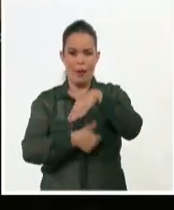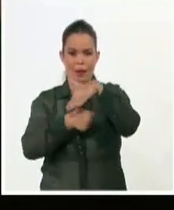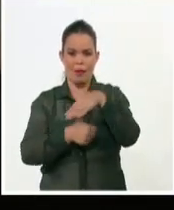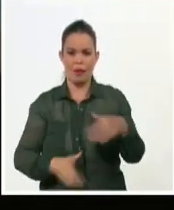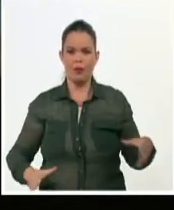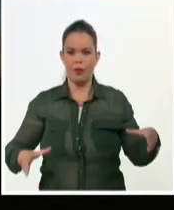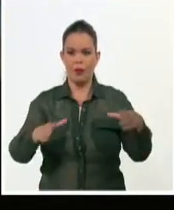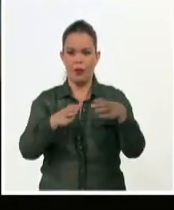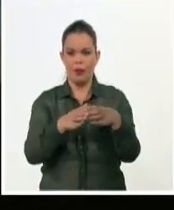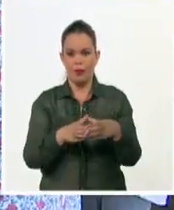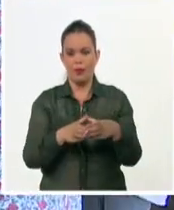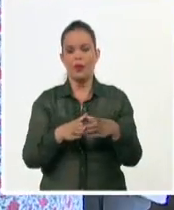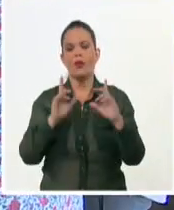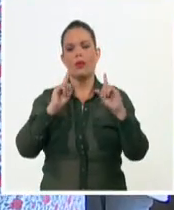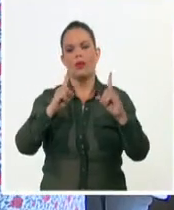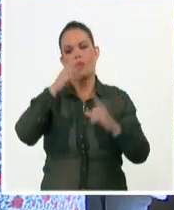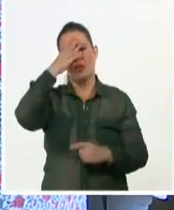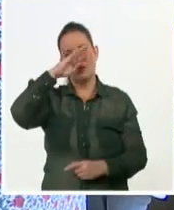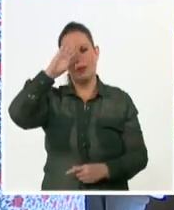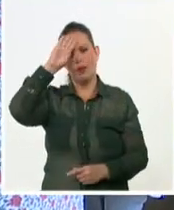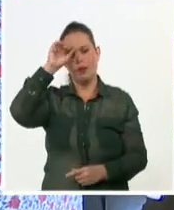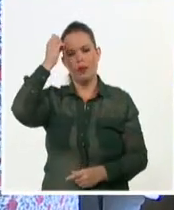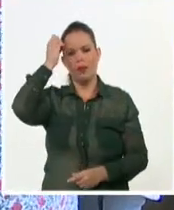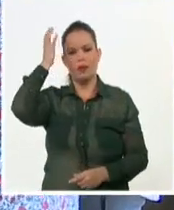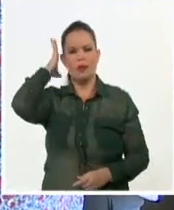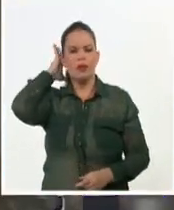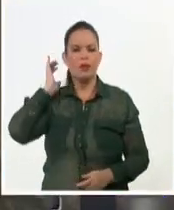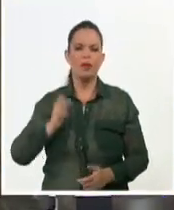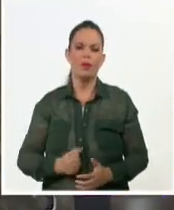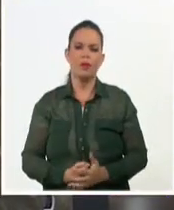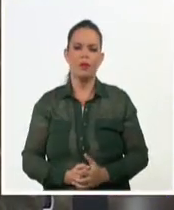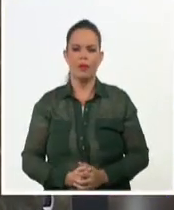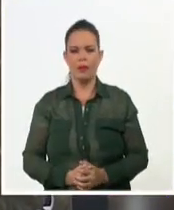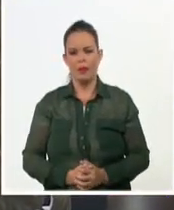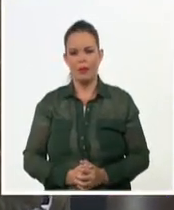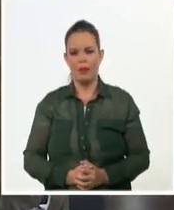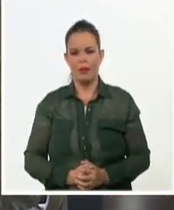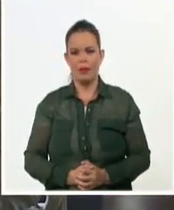Cubano. Marisol Ramírez, Sistema Informativo de la Televisión Cubana.